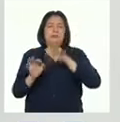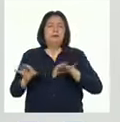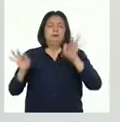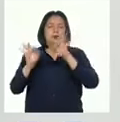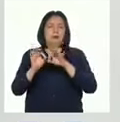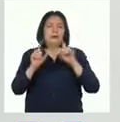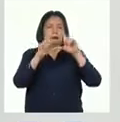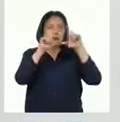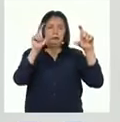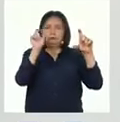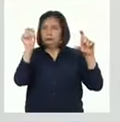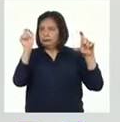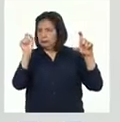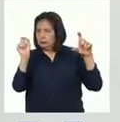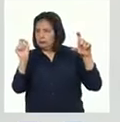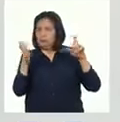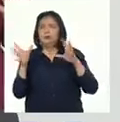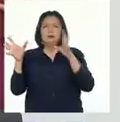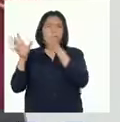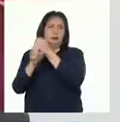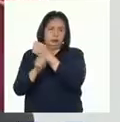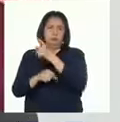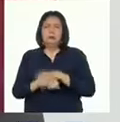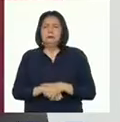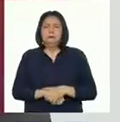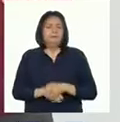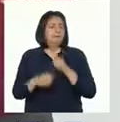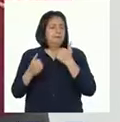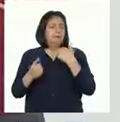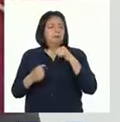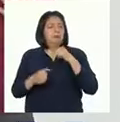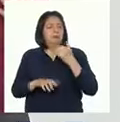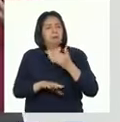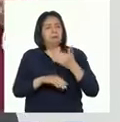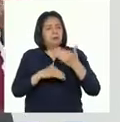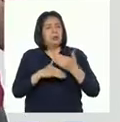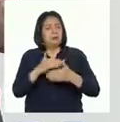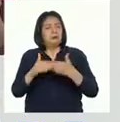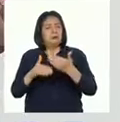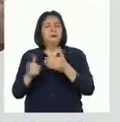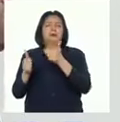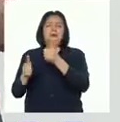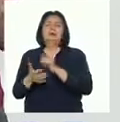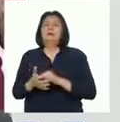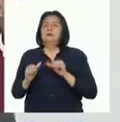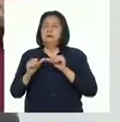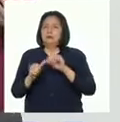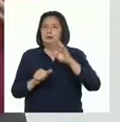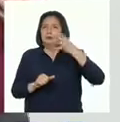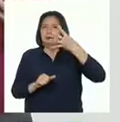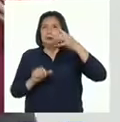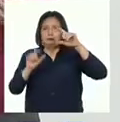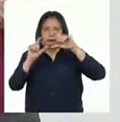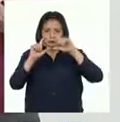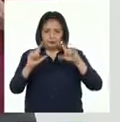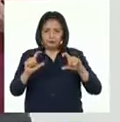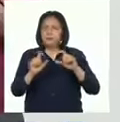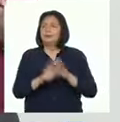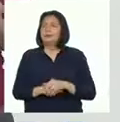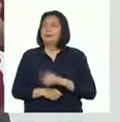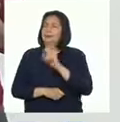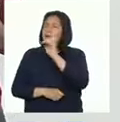sumillarlas y hacer nuestro resumen. Estamos avanzando a un buen ritmo. Continuemos con el cuarto párrafo.